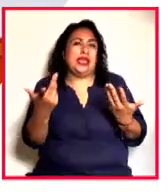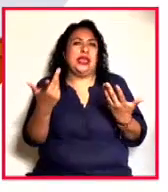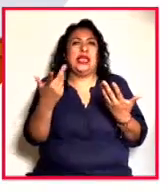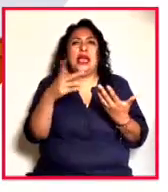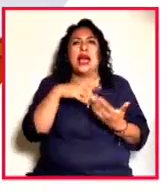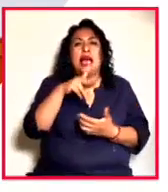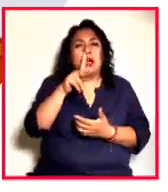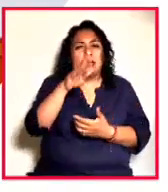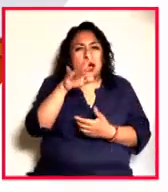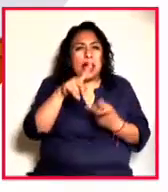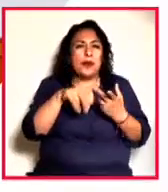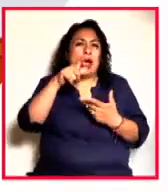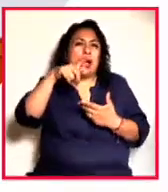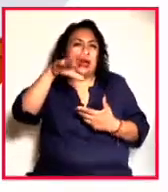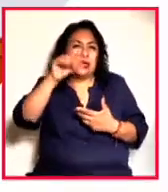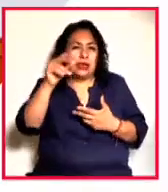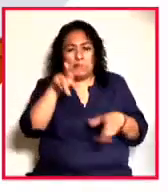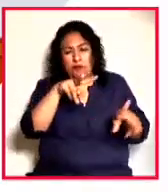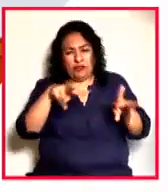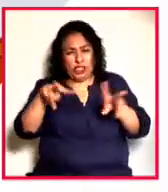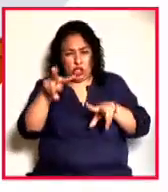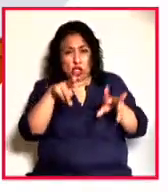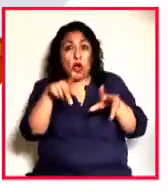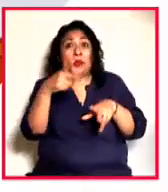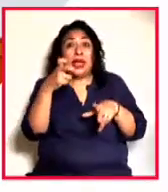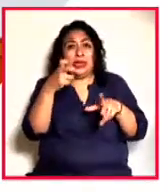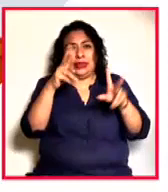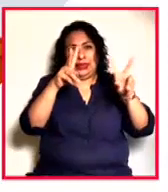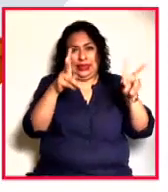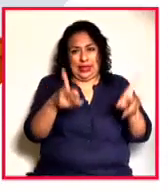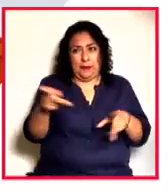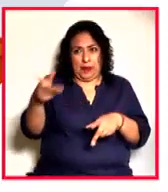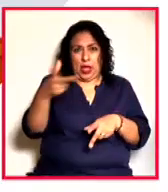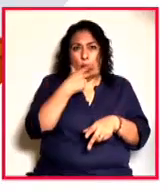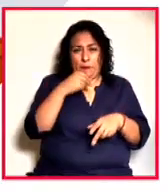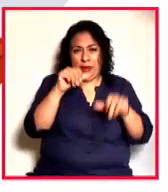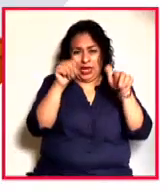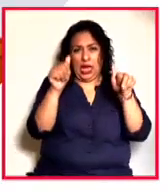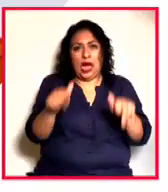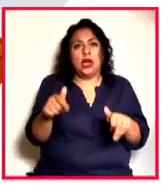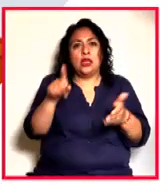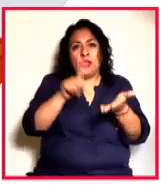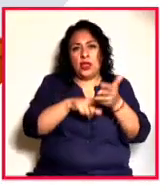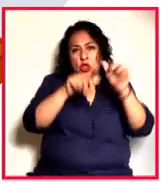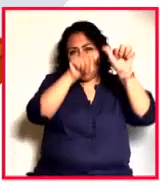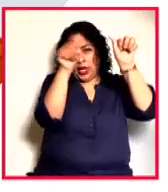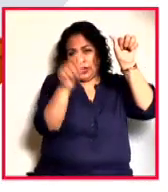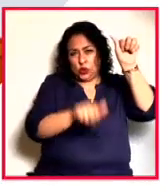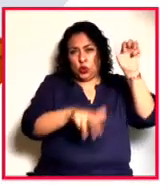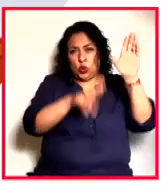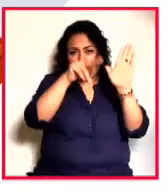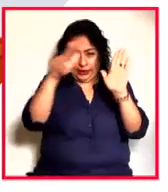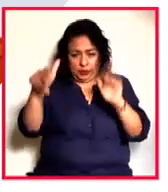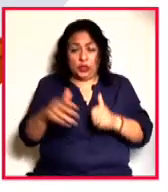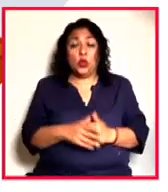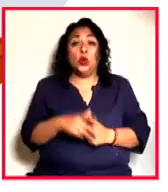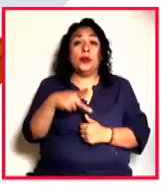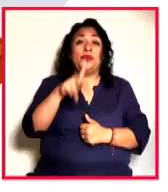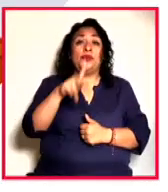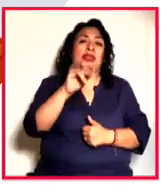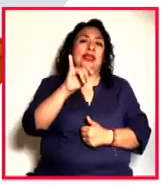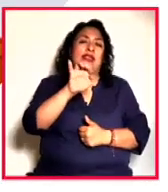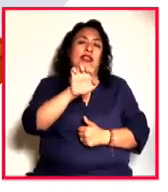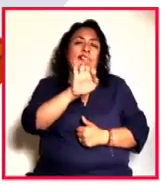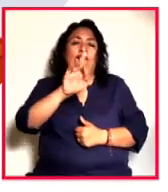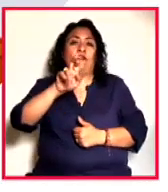alquimia y la cosmología son los campos temáticos que este artista trata en sus esculturas y pinturas. Kiefer alcanzó una